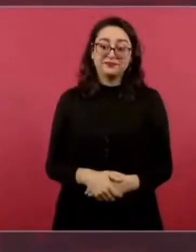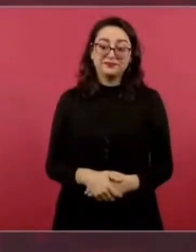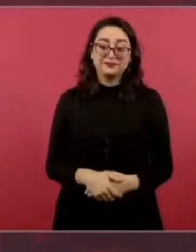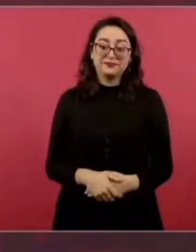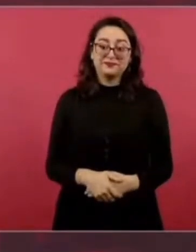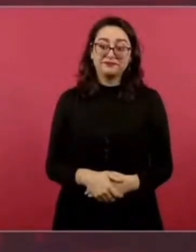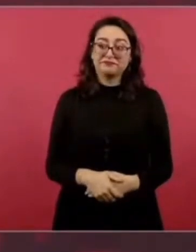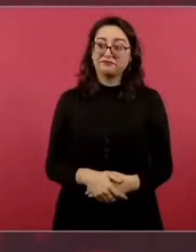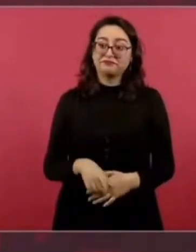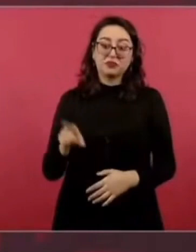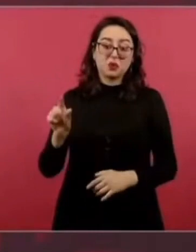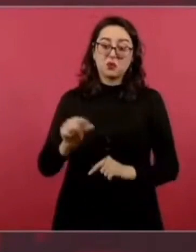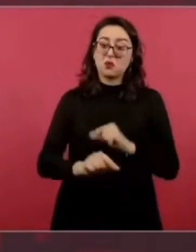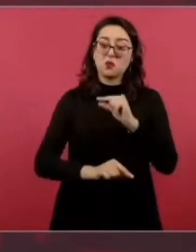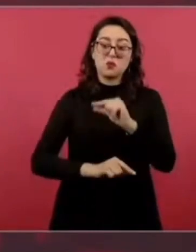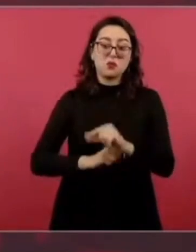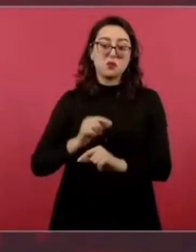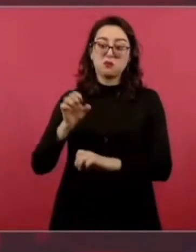la planta